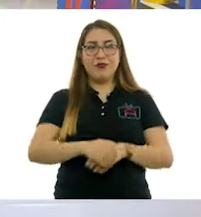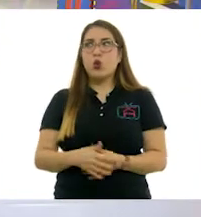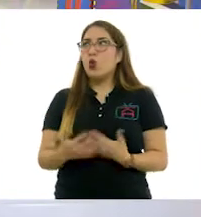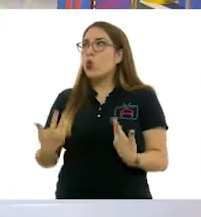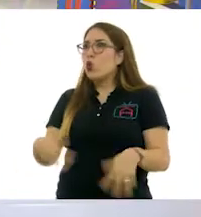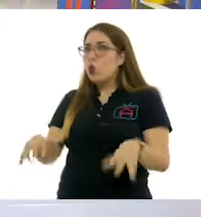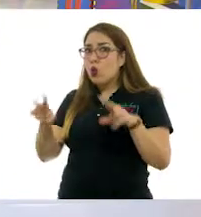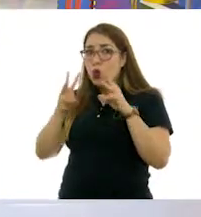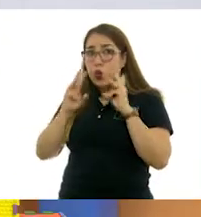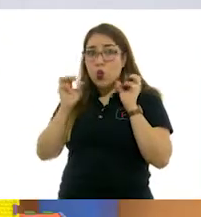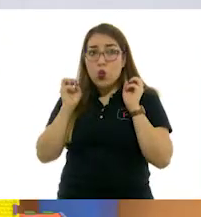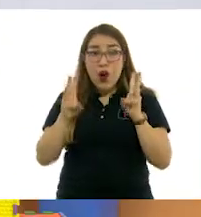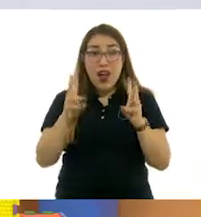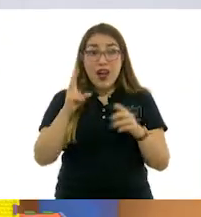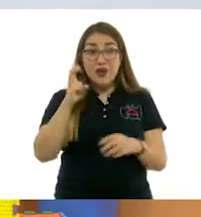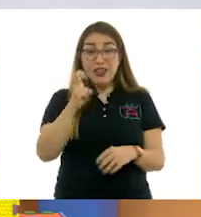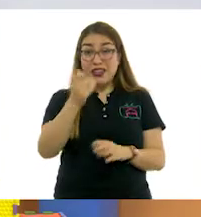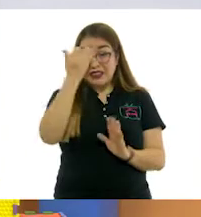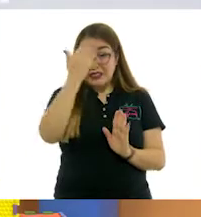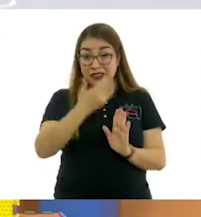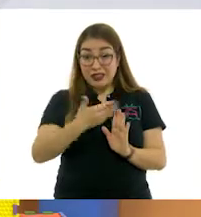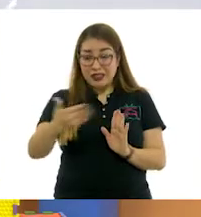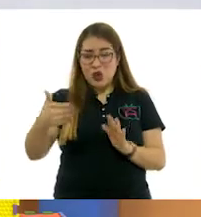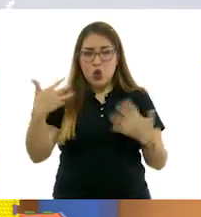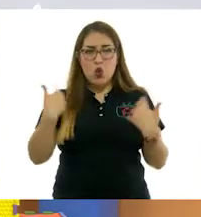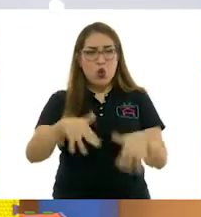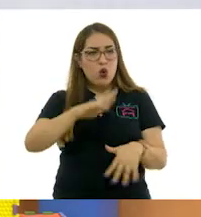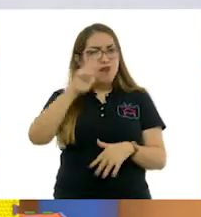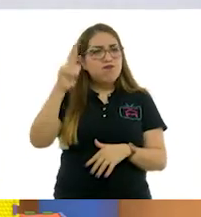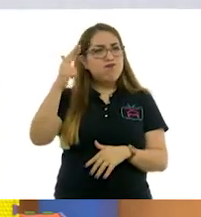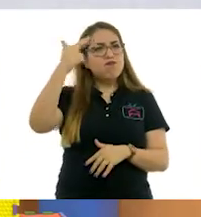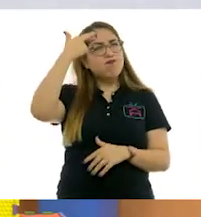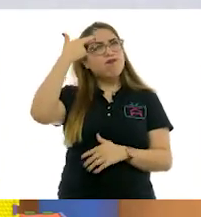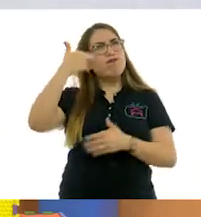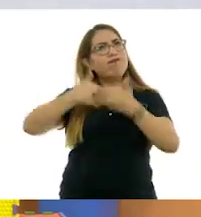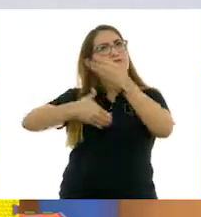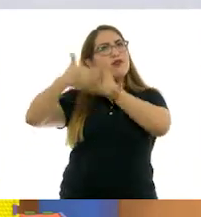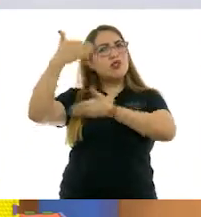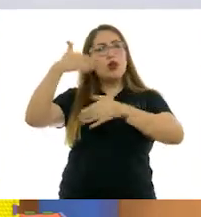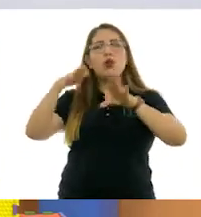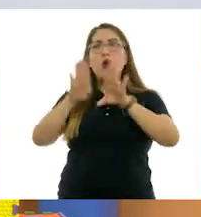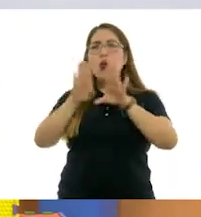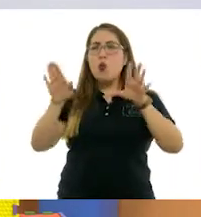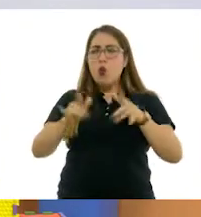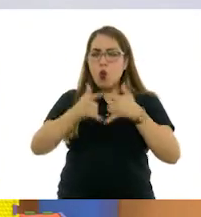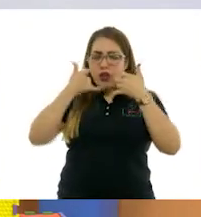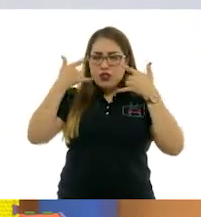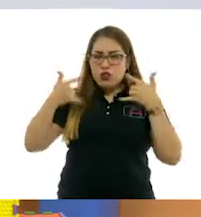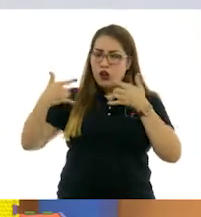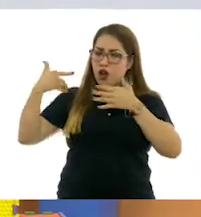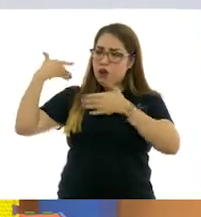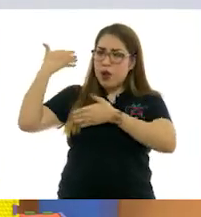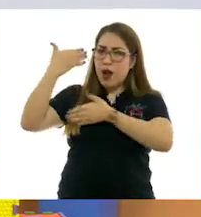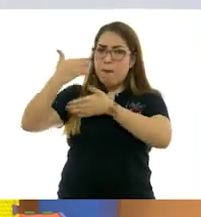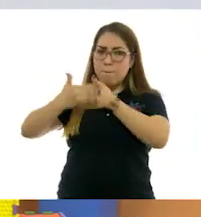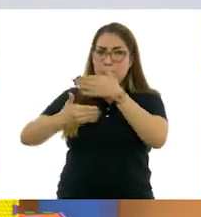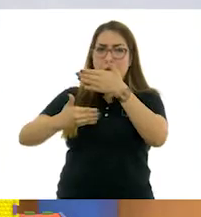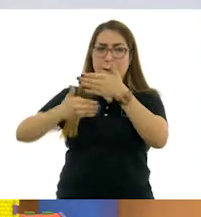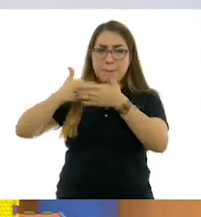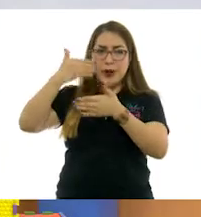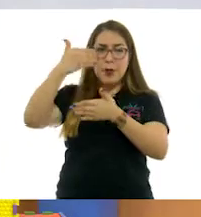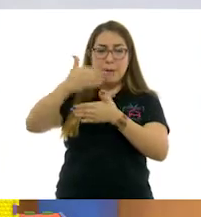Es un espacio retrospectivo que a través de la historia nos va contando cómo ha sido la mujer muy